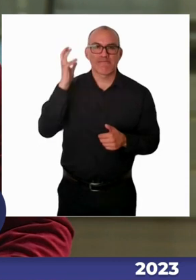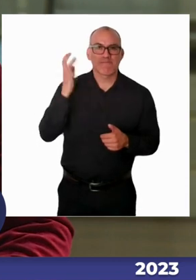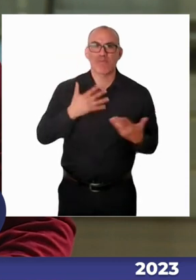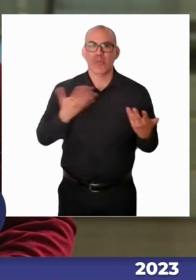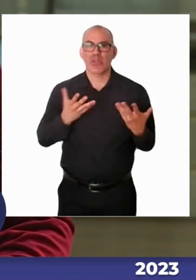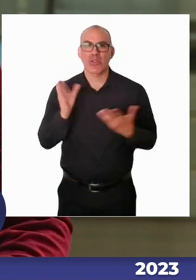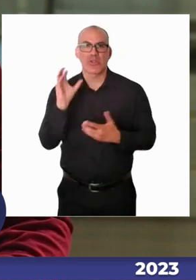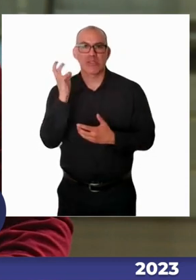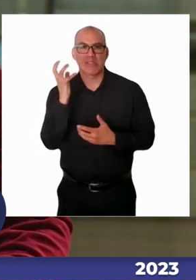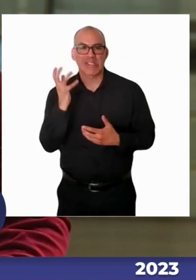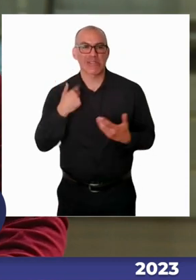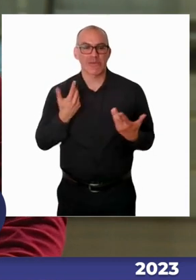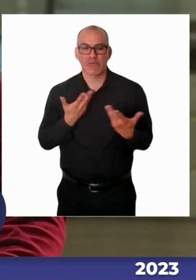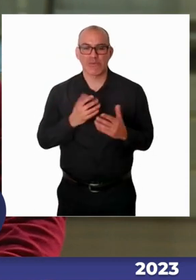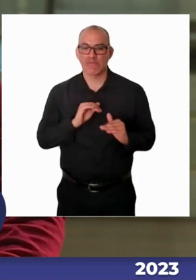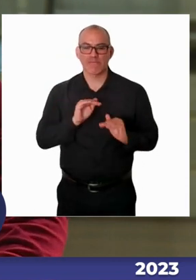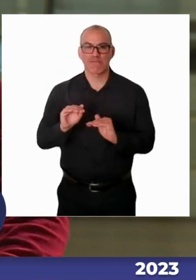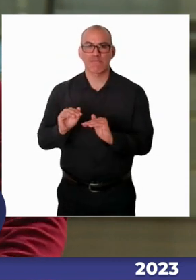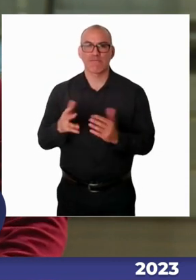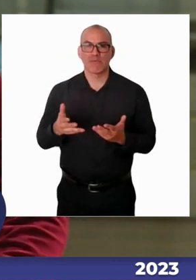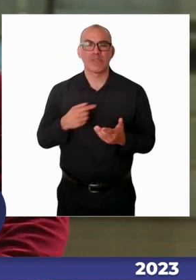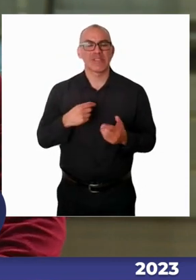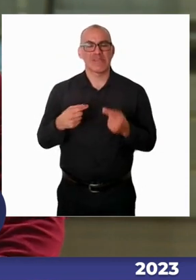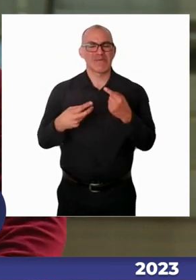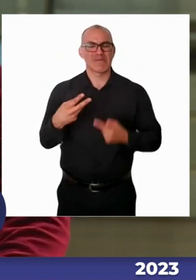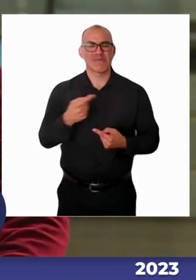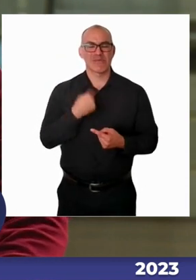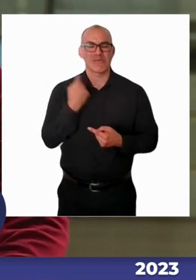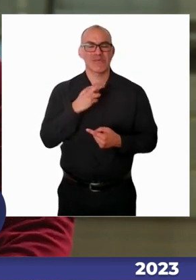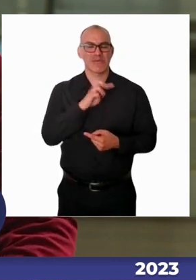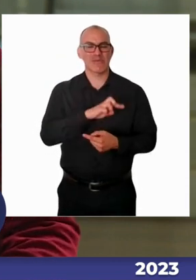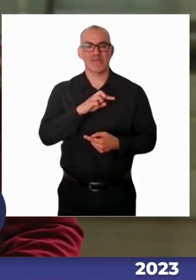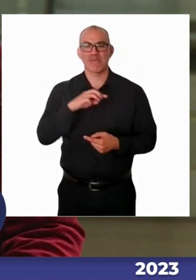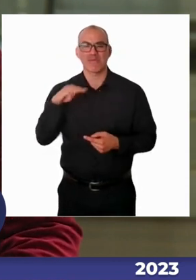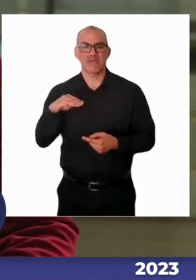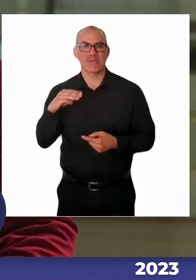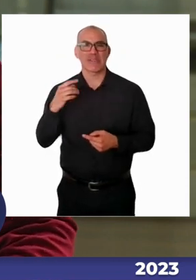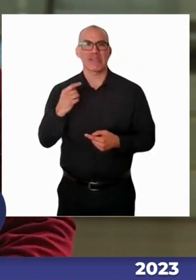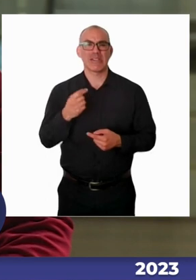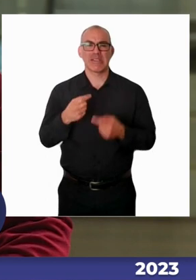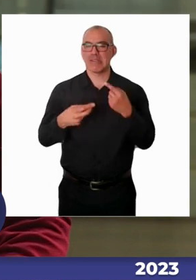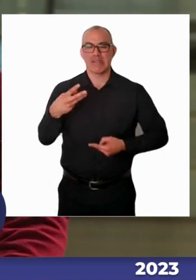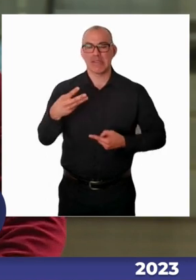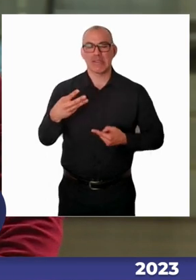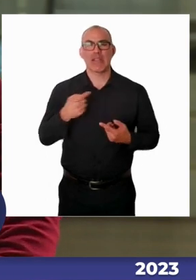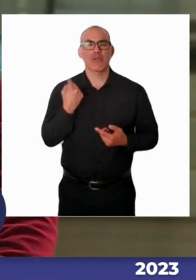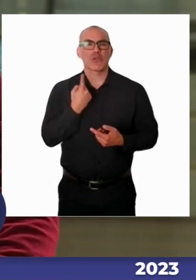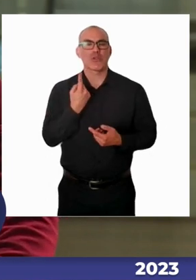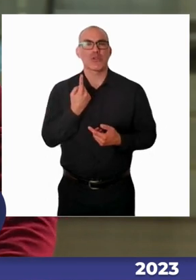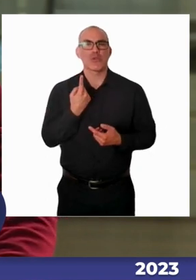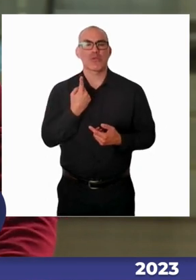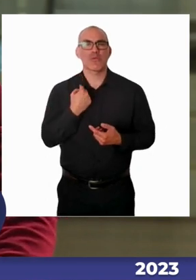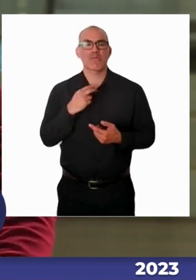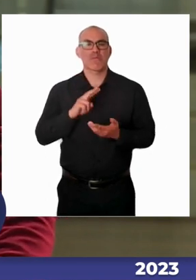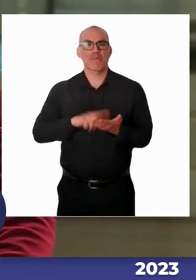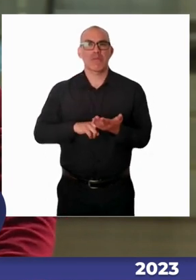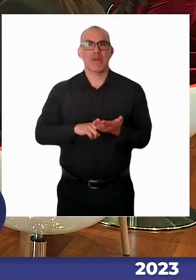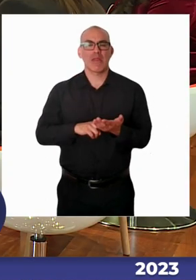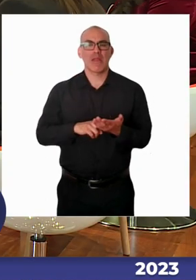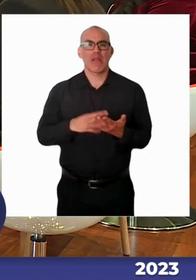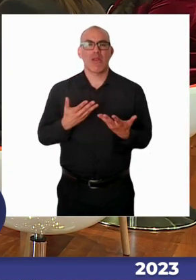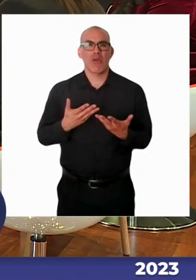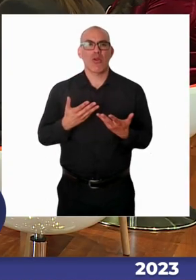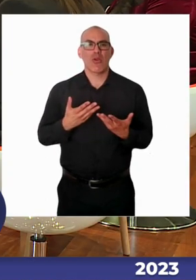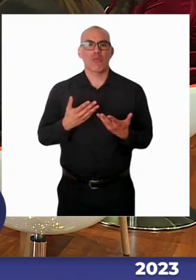los profesionales de los PIE tuvieran preparación, que entendieran cómo dirigirse a una persona con discapacidad, tan sencillo como el uso